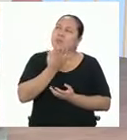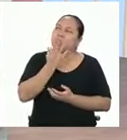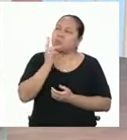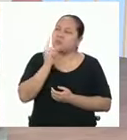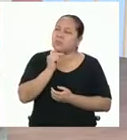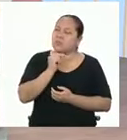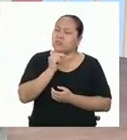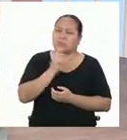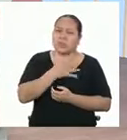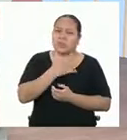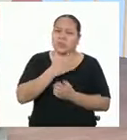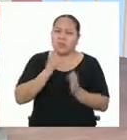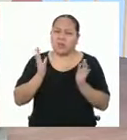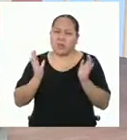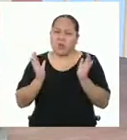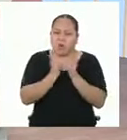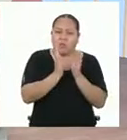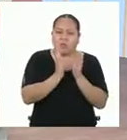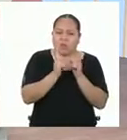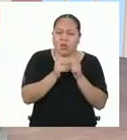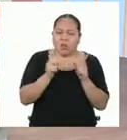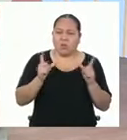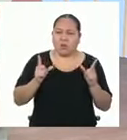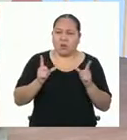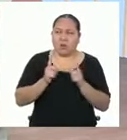siento que acortaría el espacio.